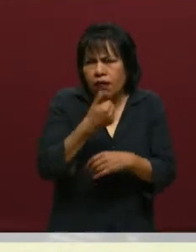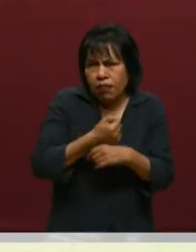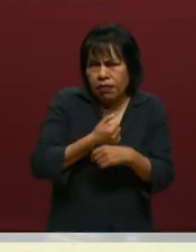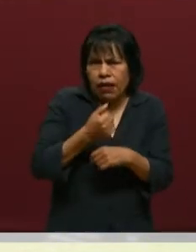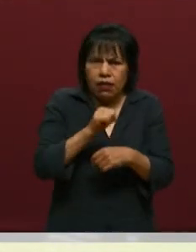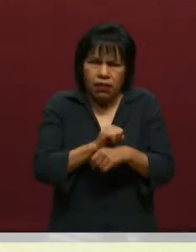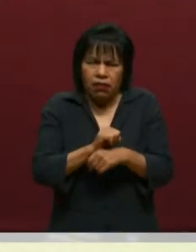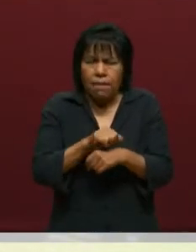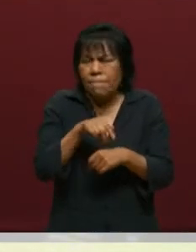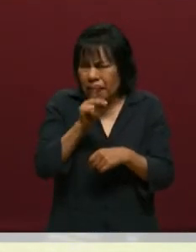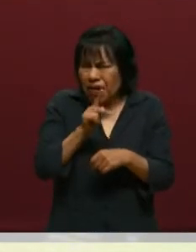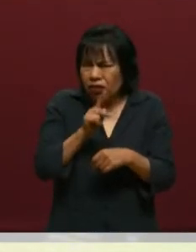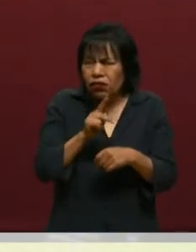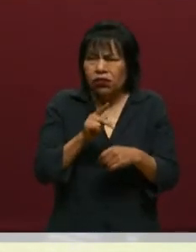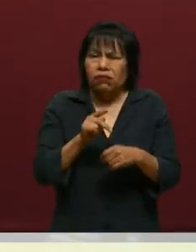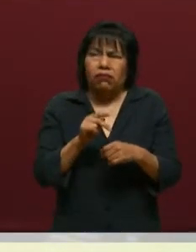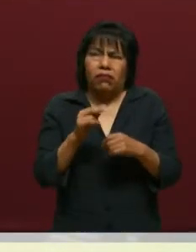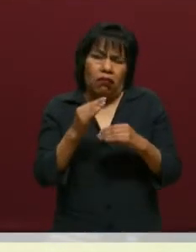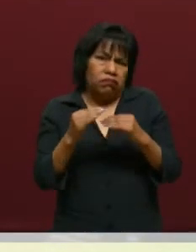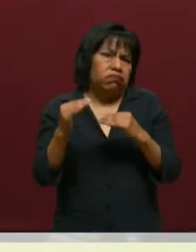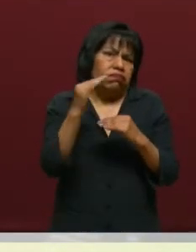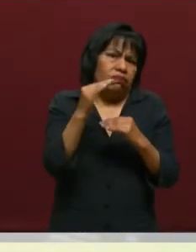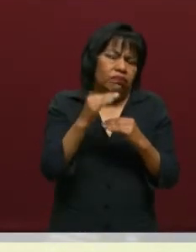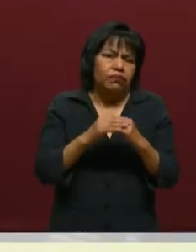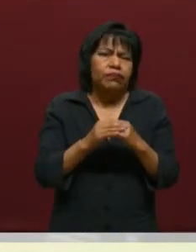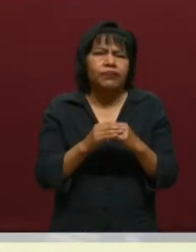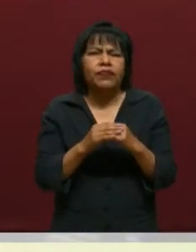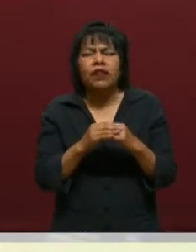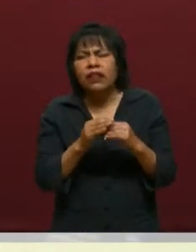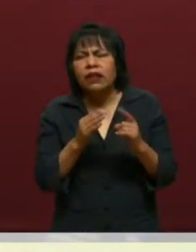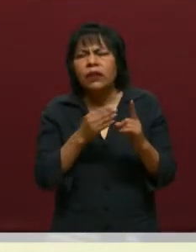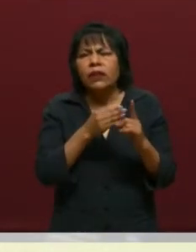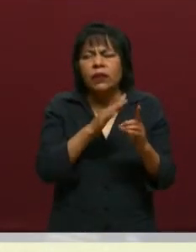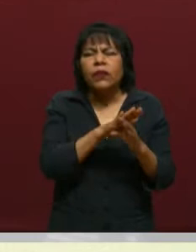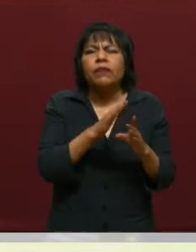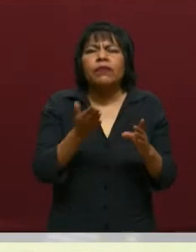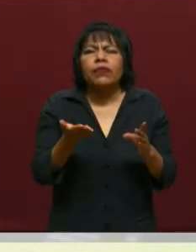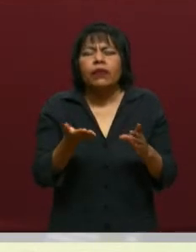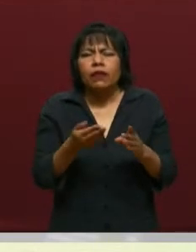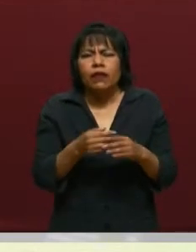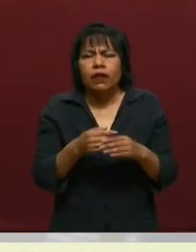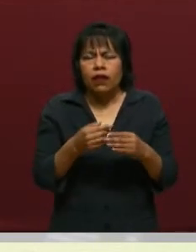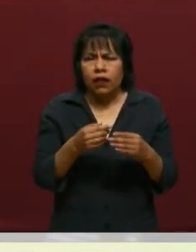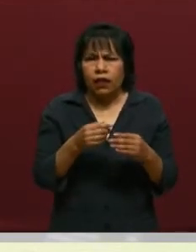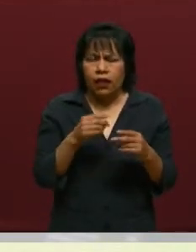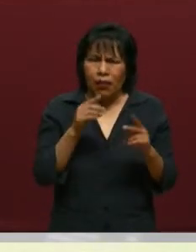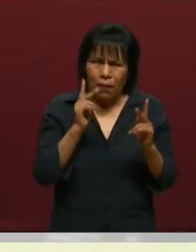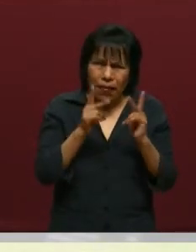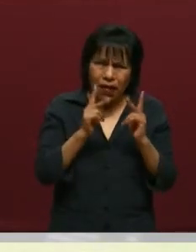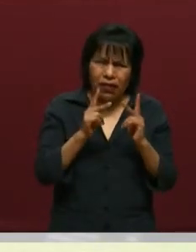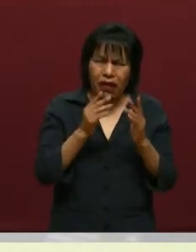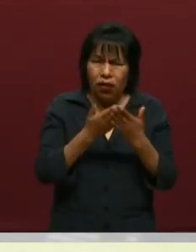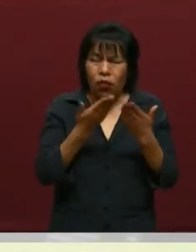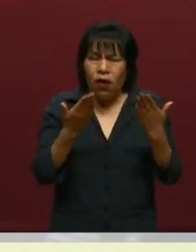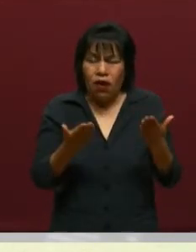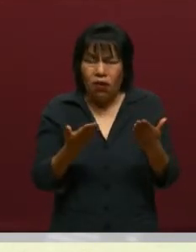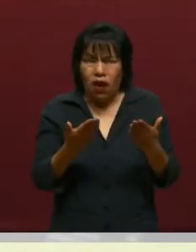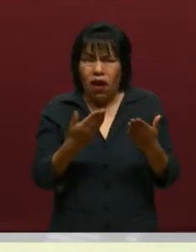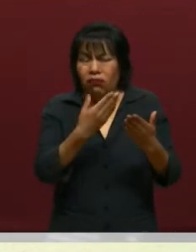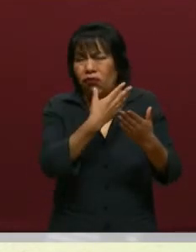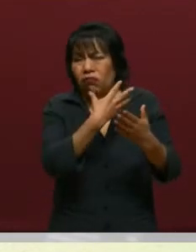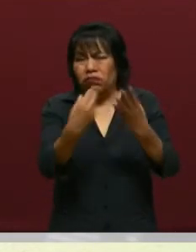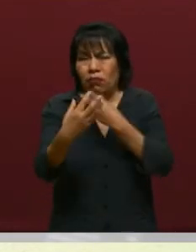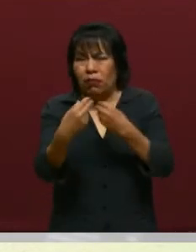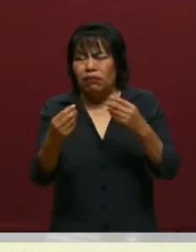secundarias, pero ya en un nivel superior y hablando de estos retos en una situación de pandemia, ¿cuáles son